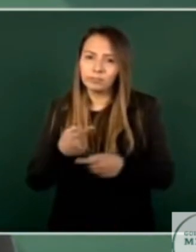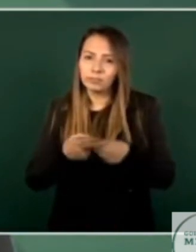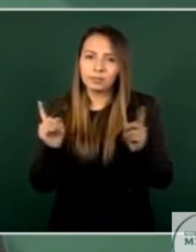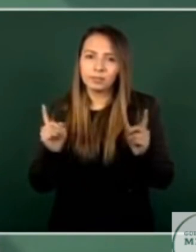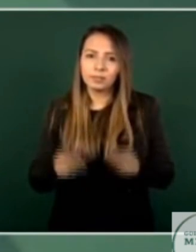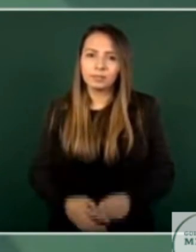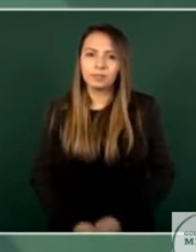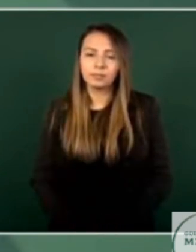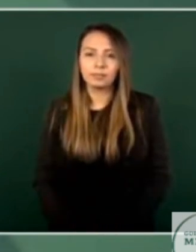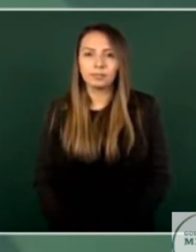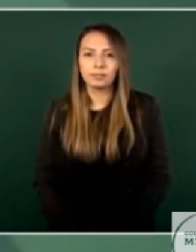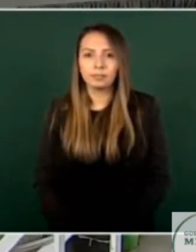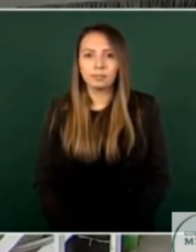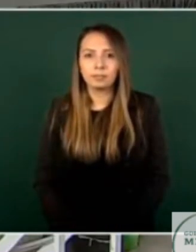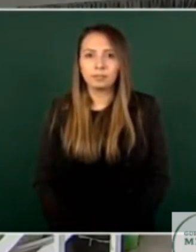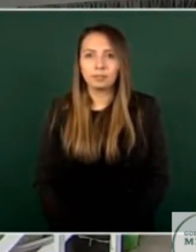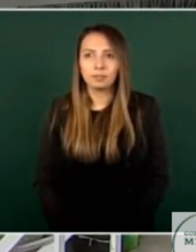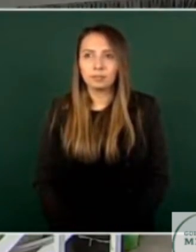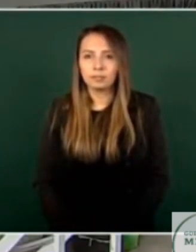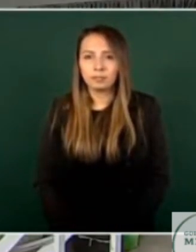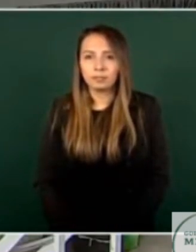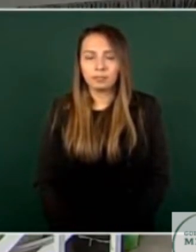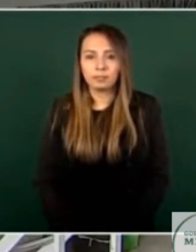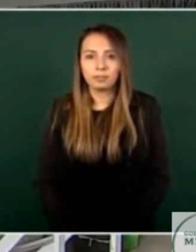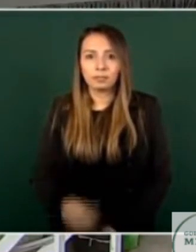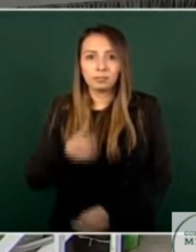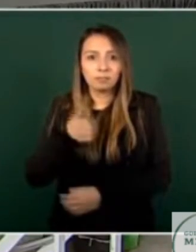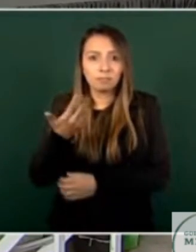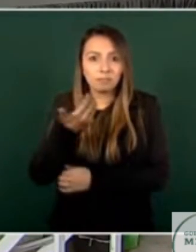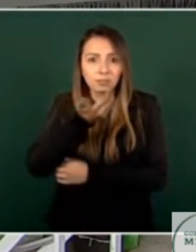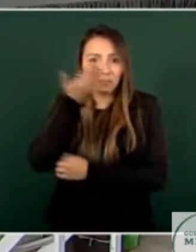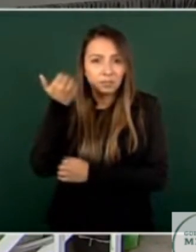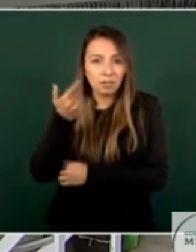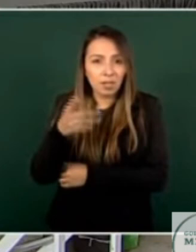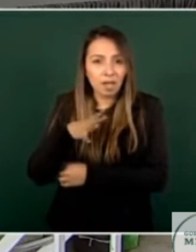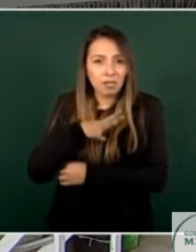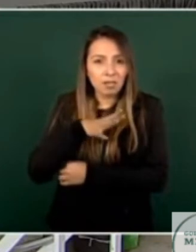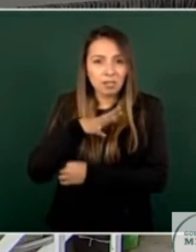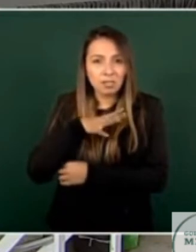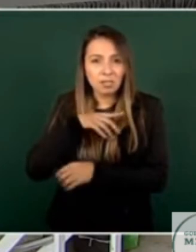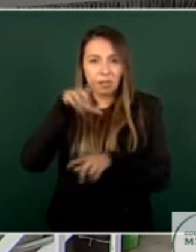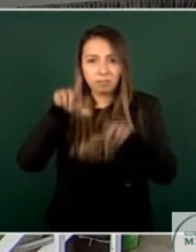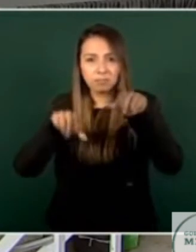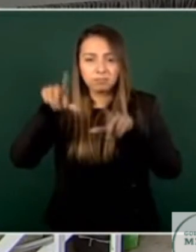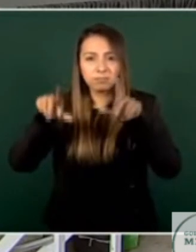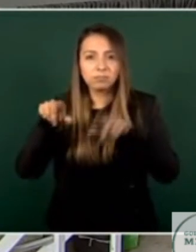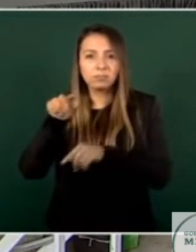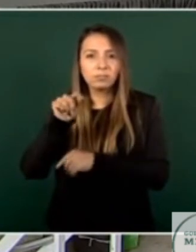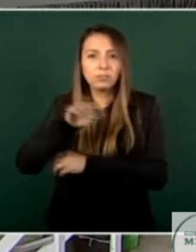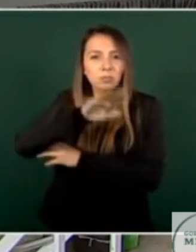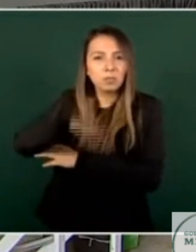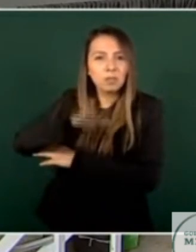no sé si tengamos a la mano la gráfica sobre letalidad